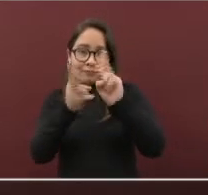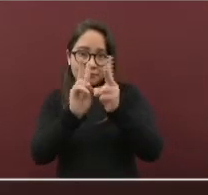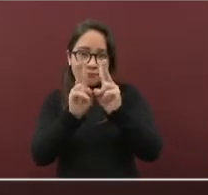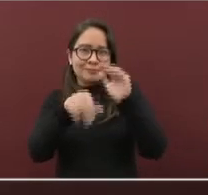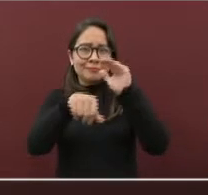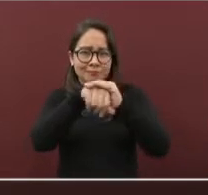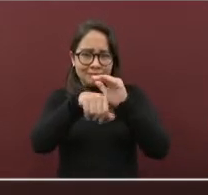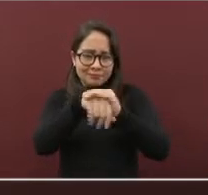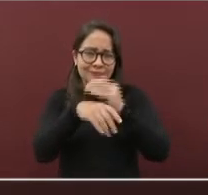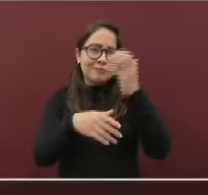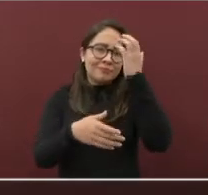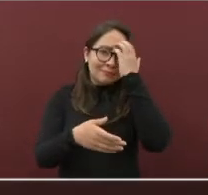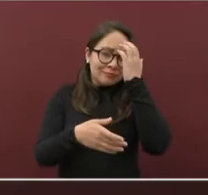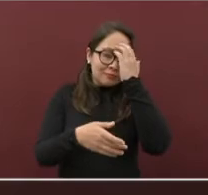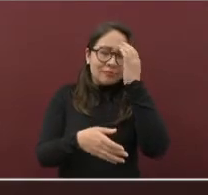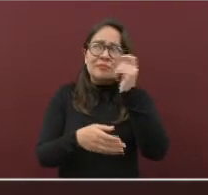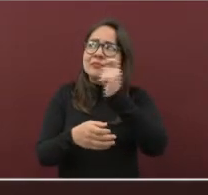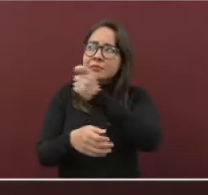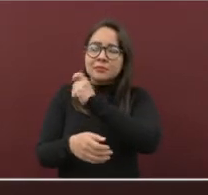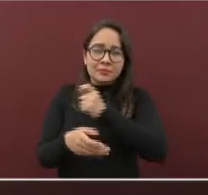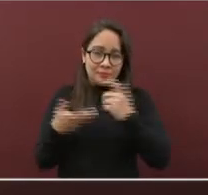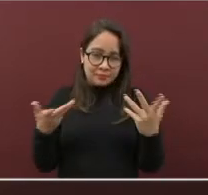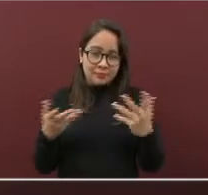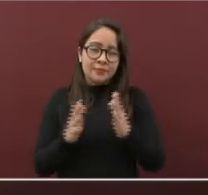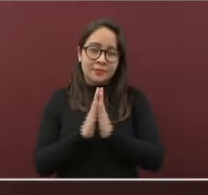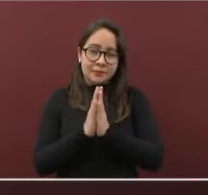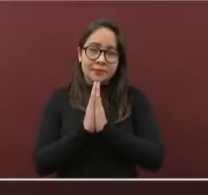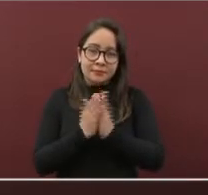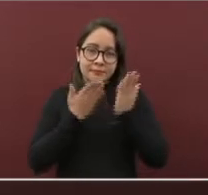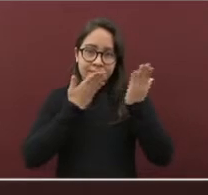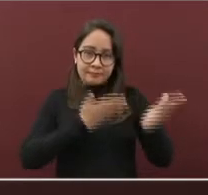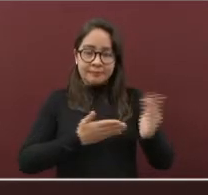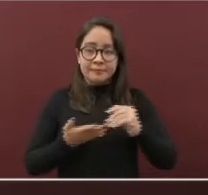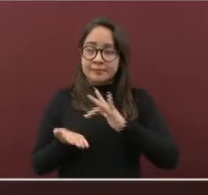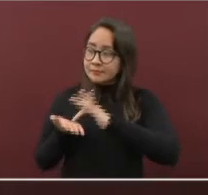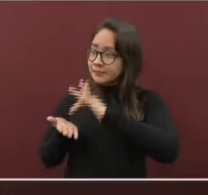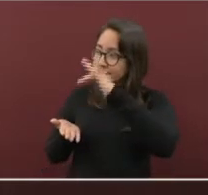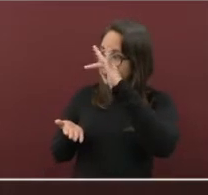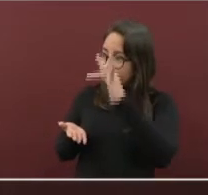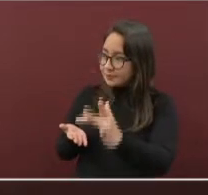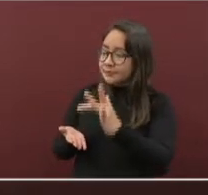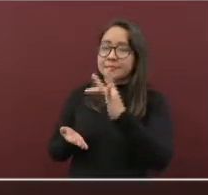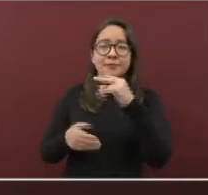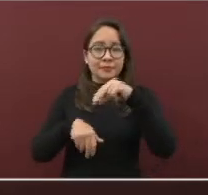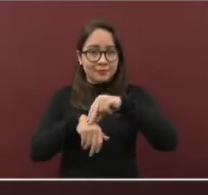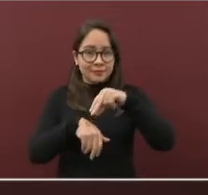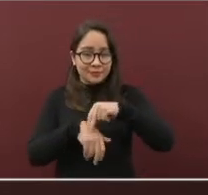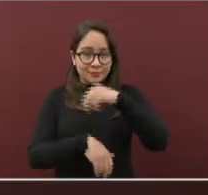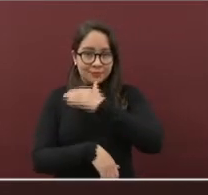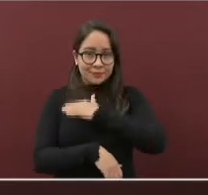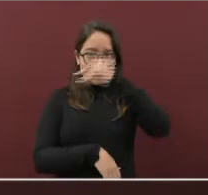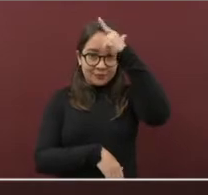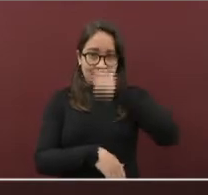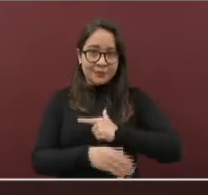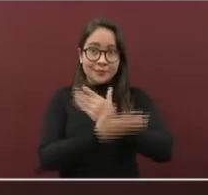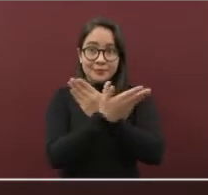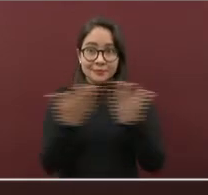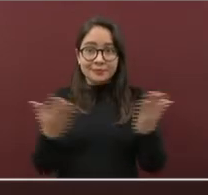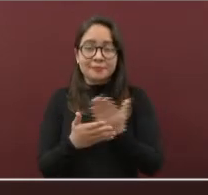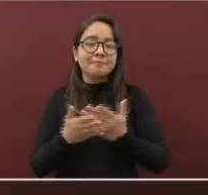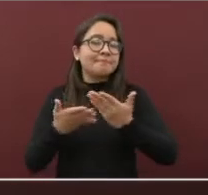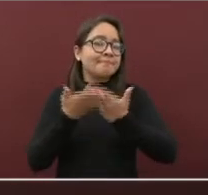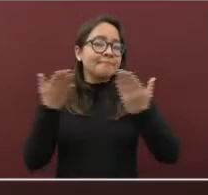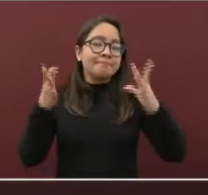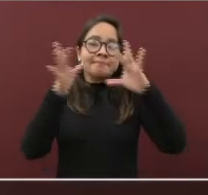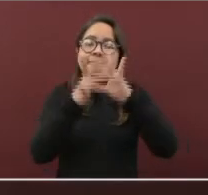todos estén informados. Adelante, doctora Espejo. Le agradezco, doctor Ramos Alor. Buenas noches. Iniciamos detallando el